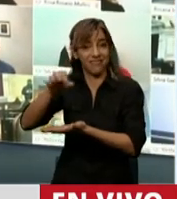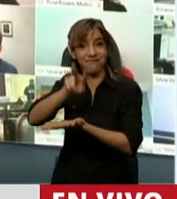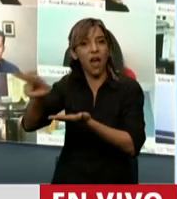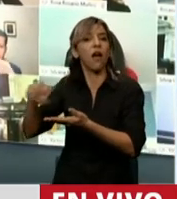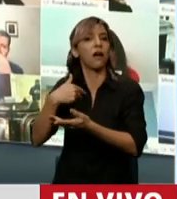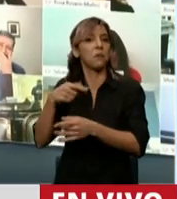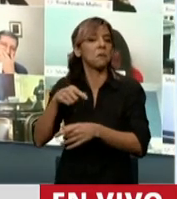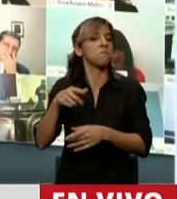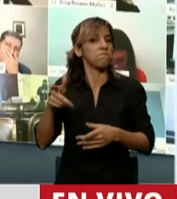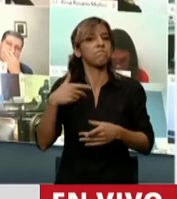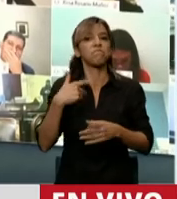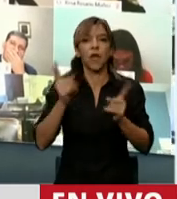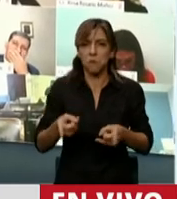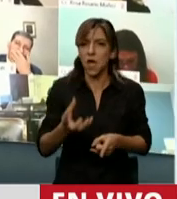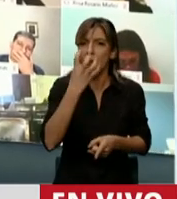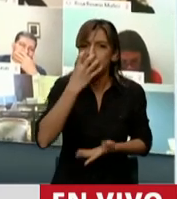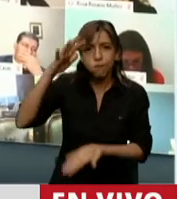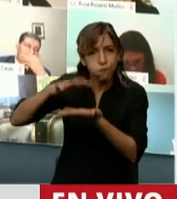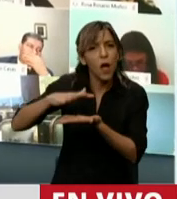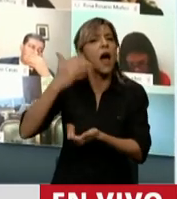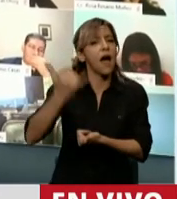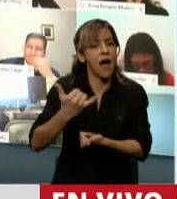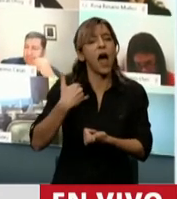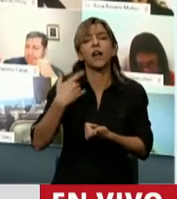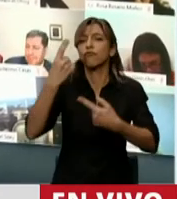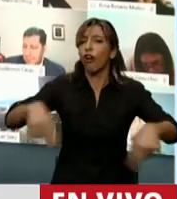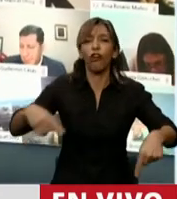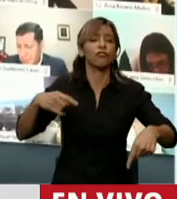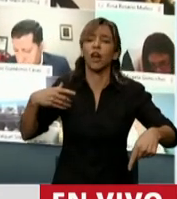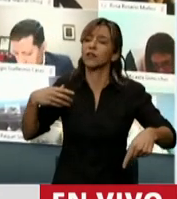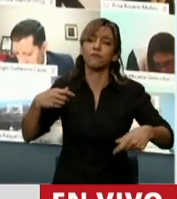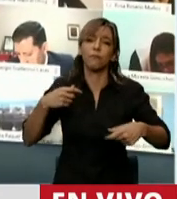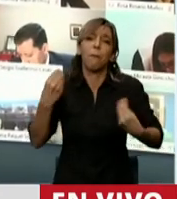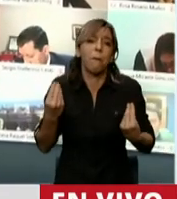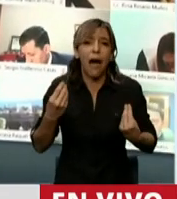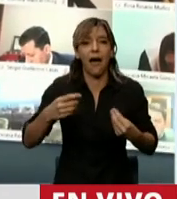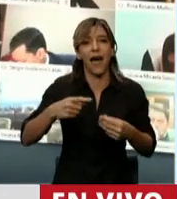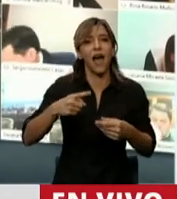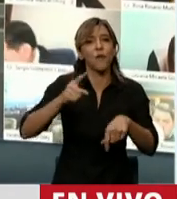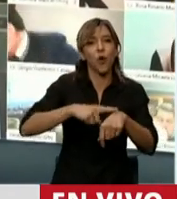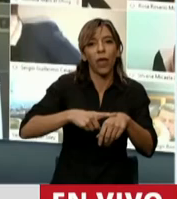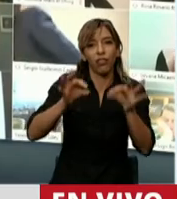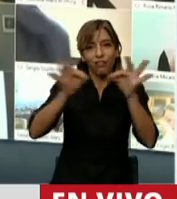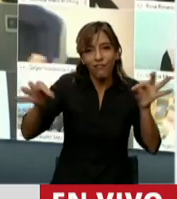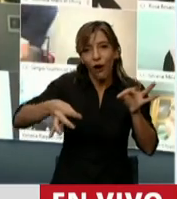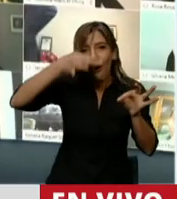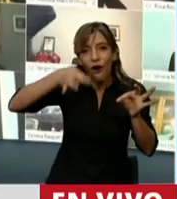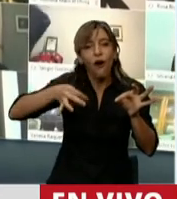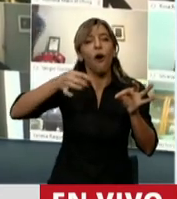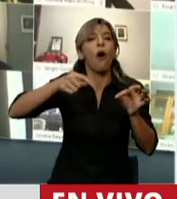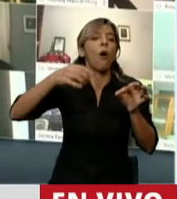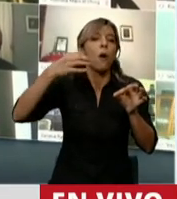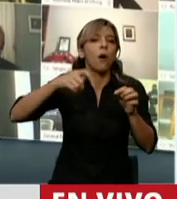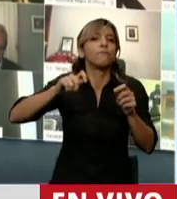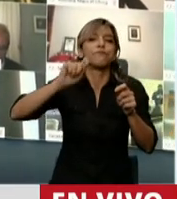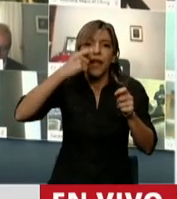hemos recibido respiradores, hemos recibido, venimos recibiendo constantemente material para el testeo, insumos de bioseguridad que también